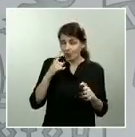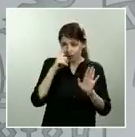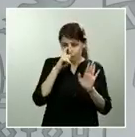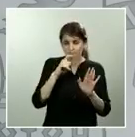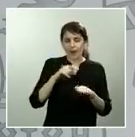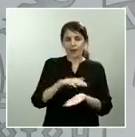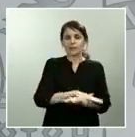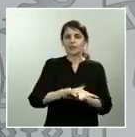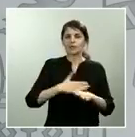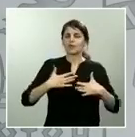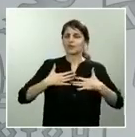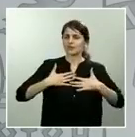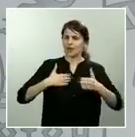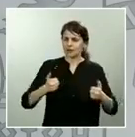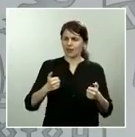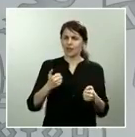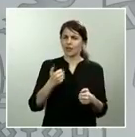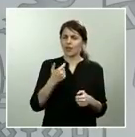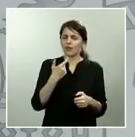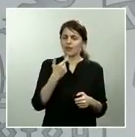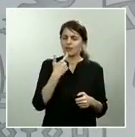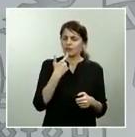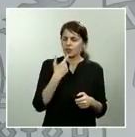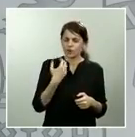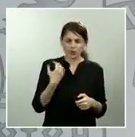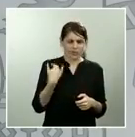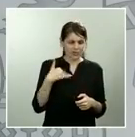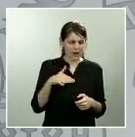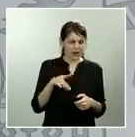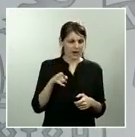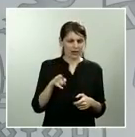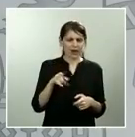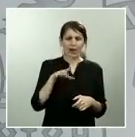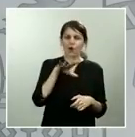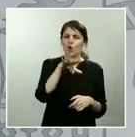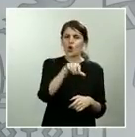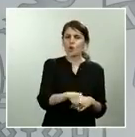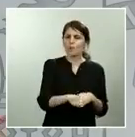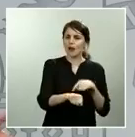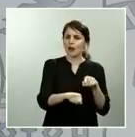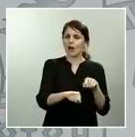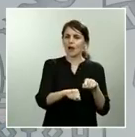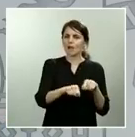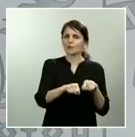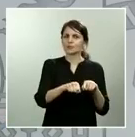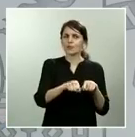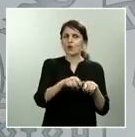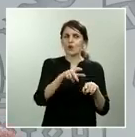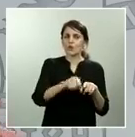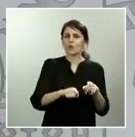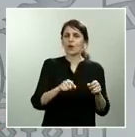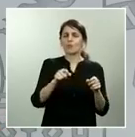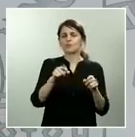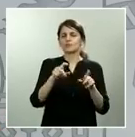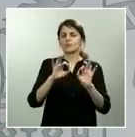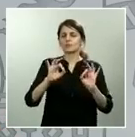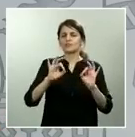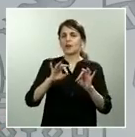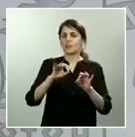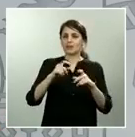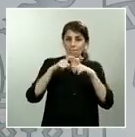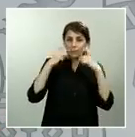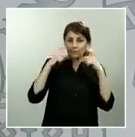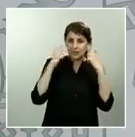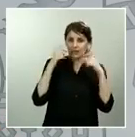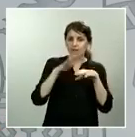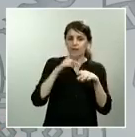que se había producido a través de un distribuidor que lo hacía aquí en el marco nacional en